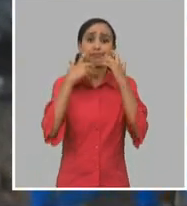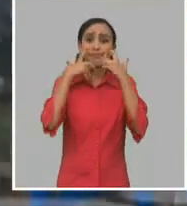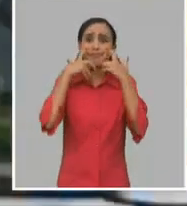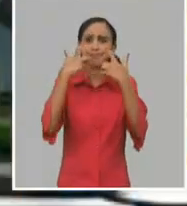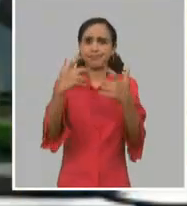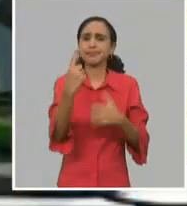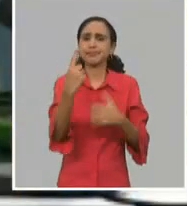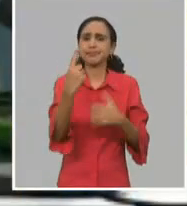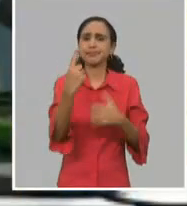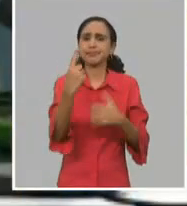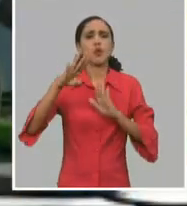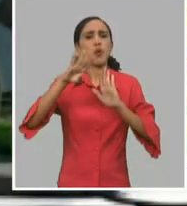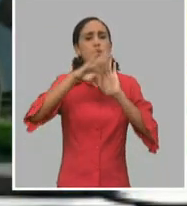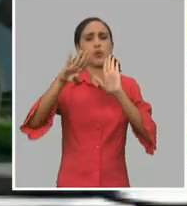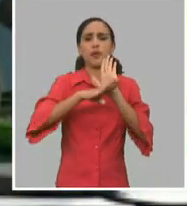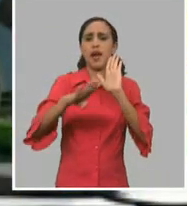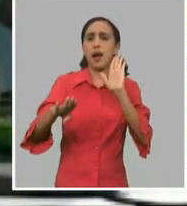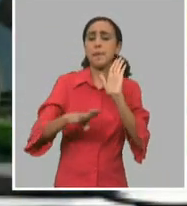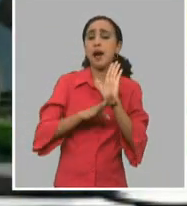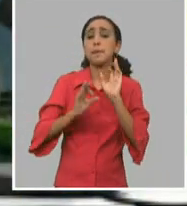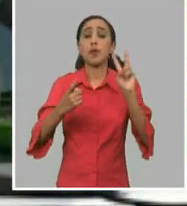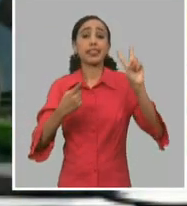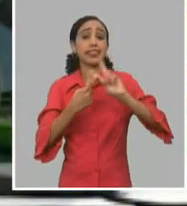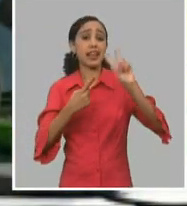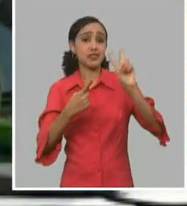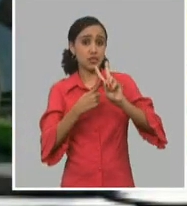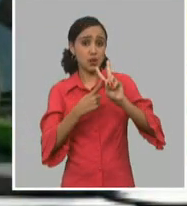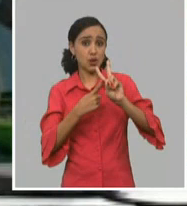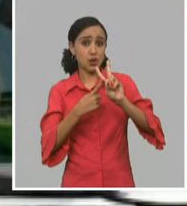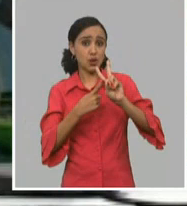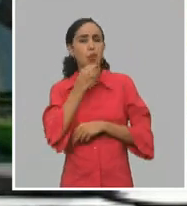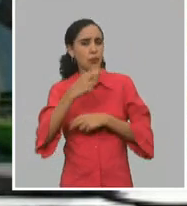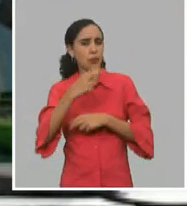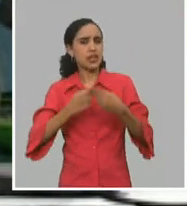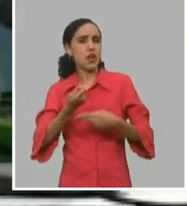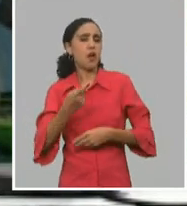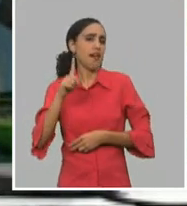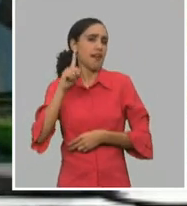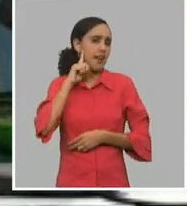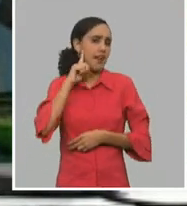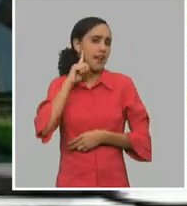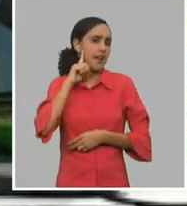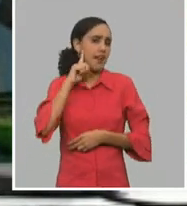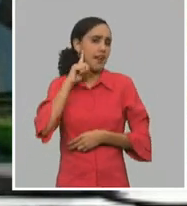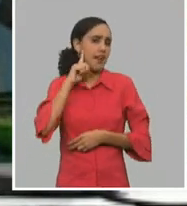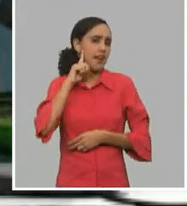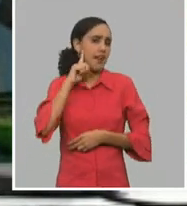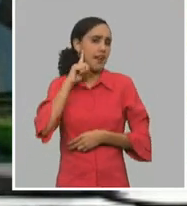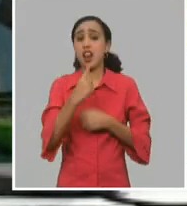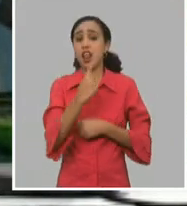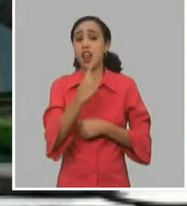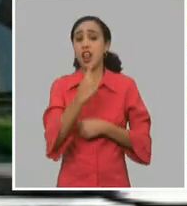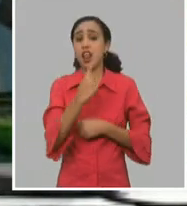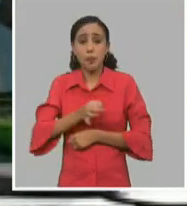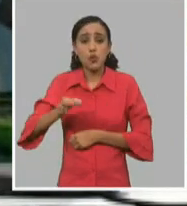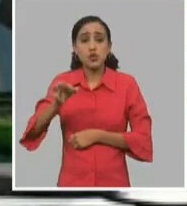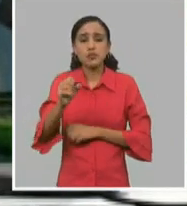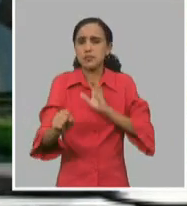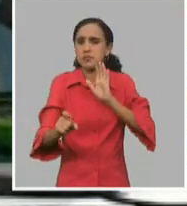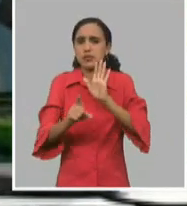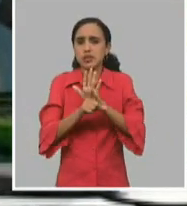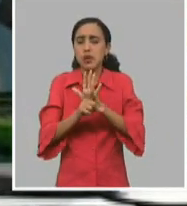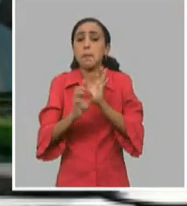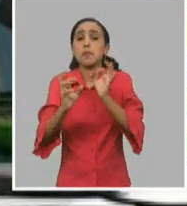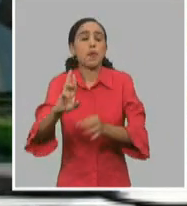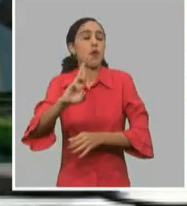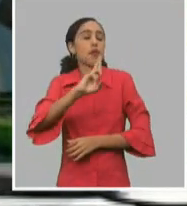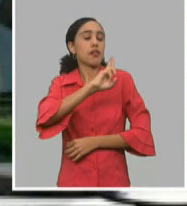Recuperamos los programas que teníamos de televisión, los programas de radio provinciales y locales que tenemos en cada uno de los municipios, y empezamos a